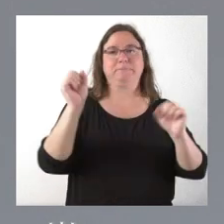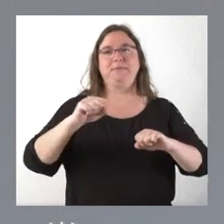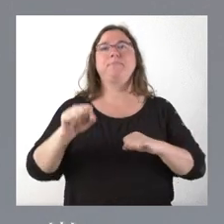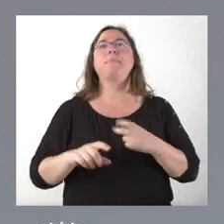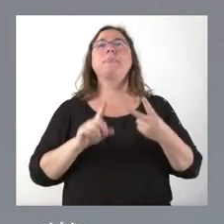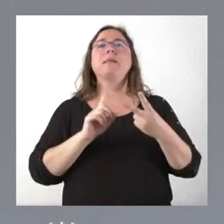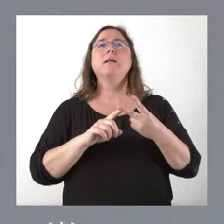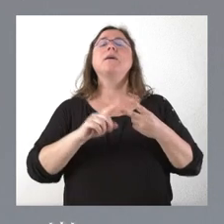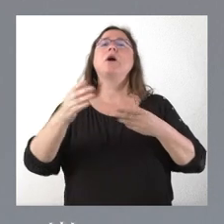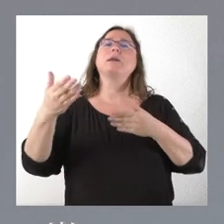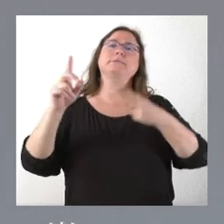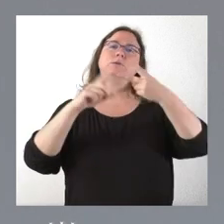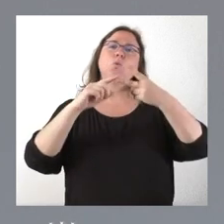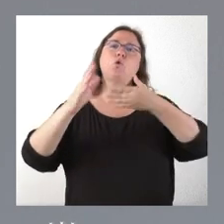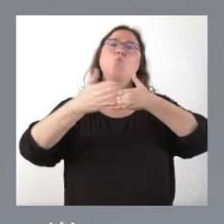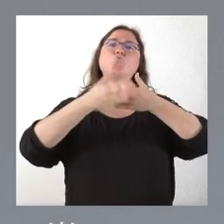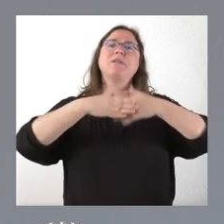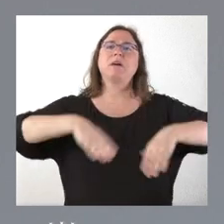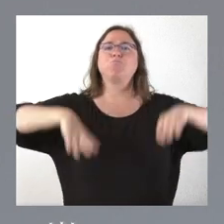las puertas de la Catedral de Burgos.